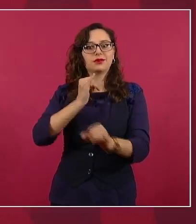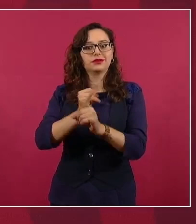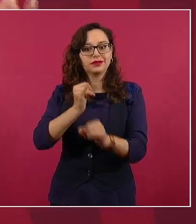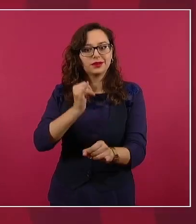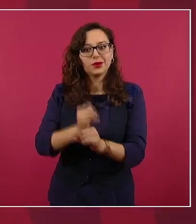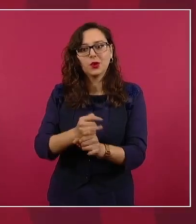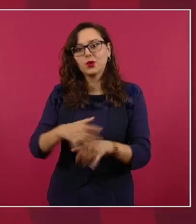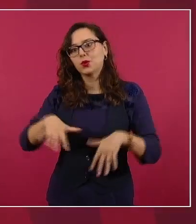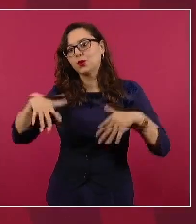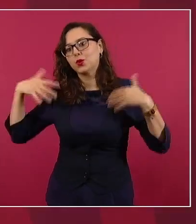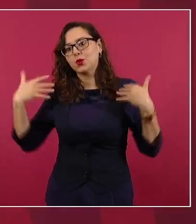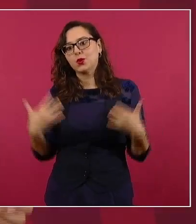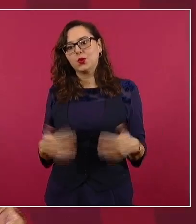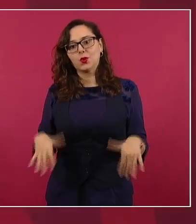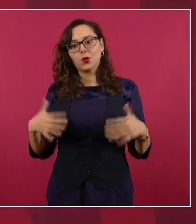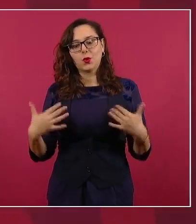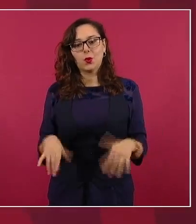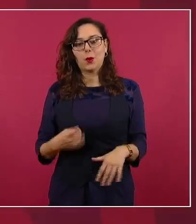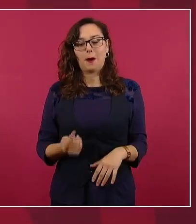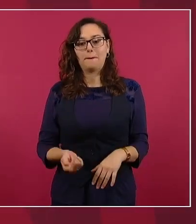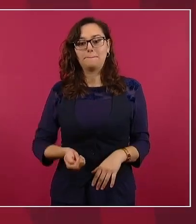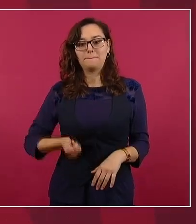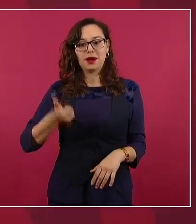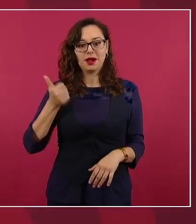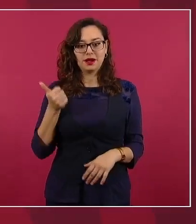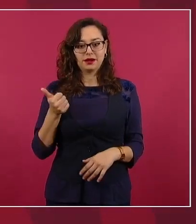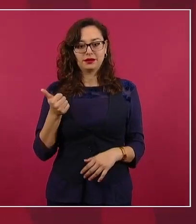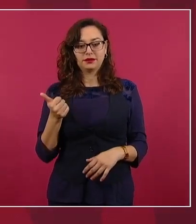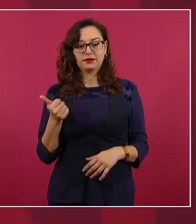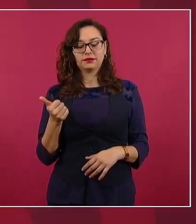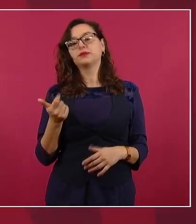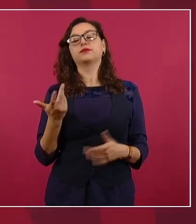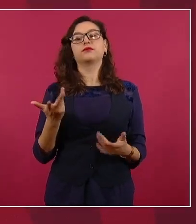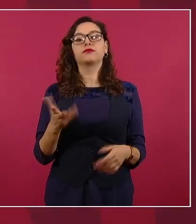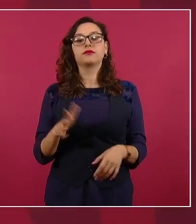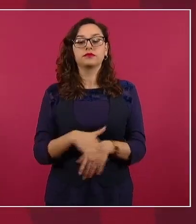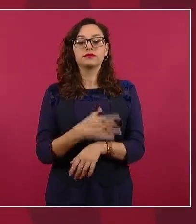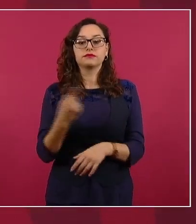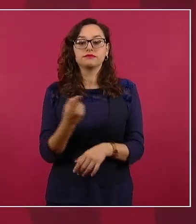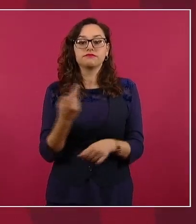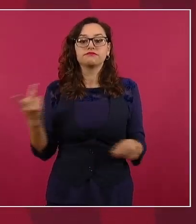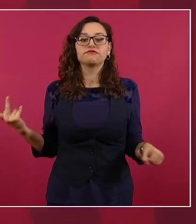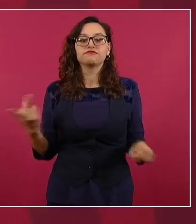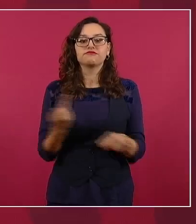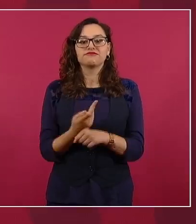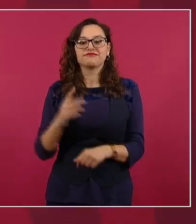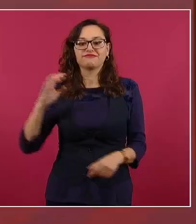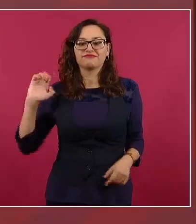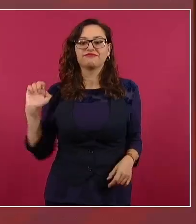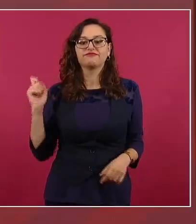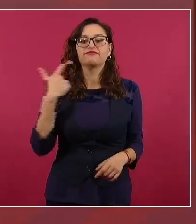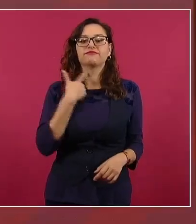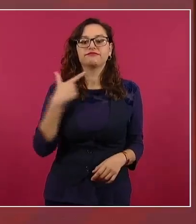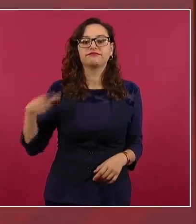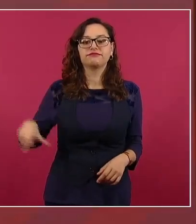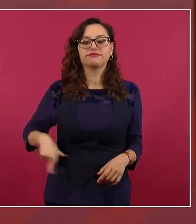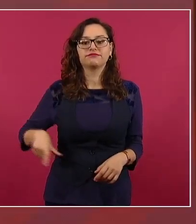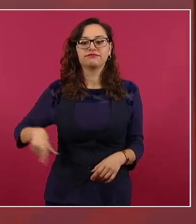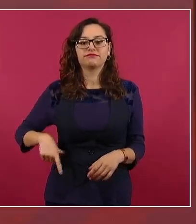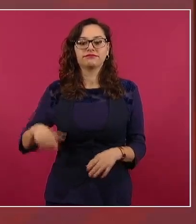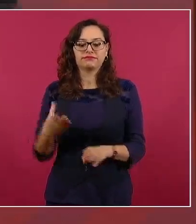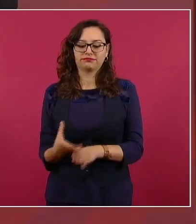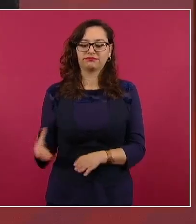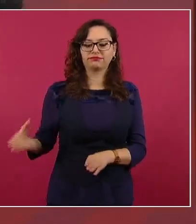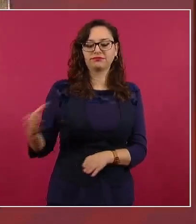que se hizo anteriormente fue un fraude, que les daban equipos para el